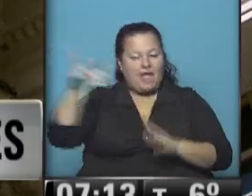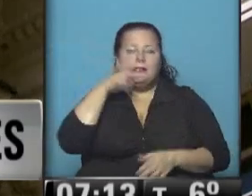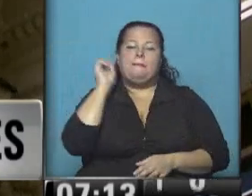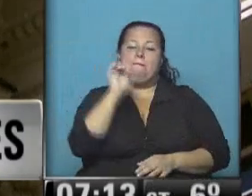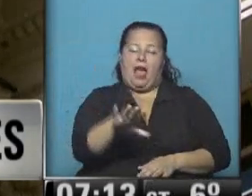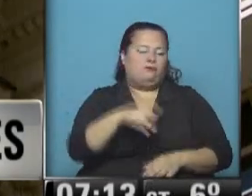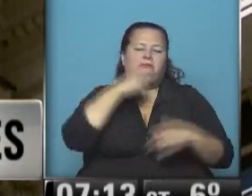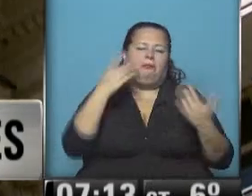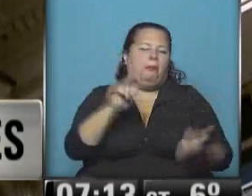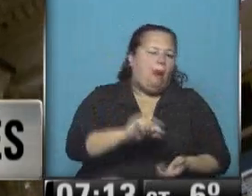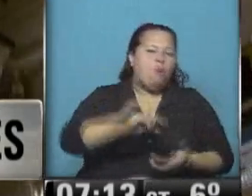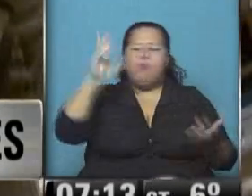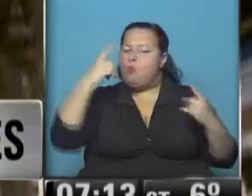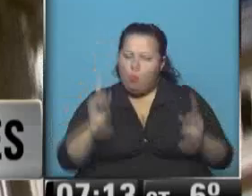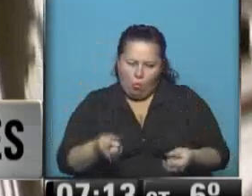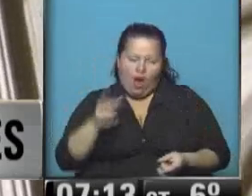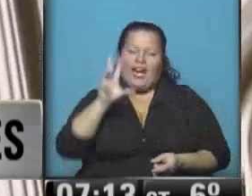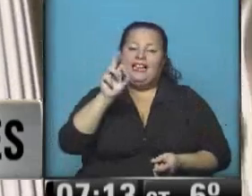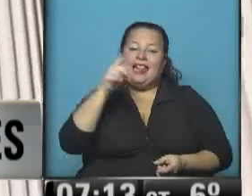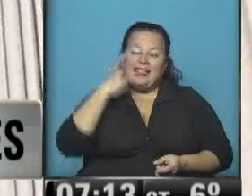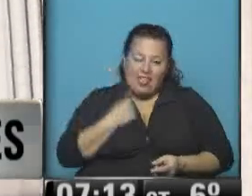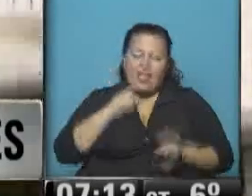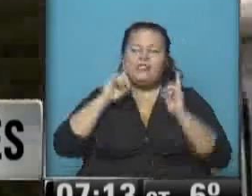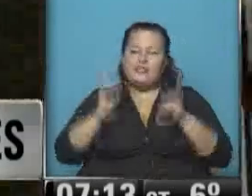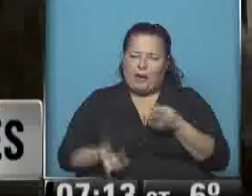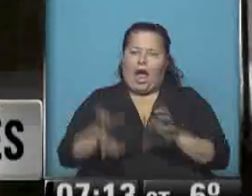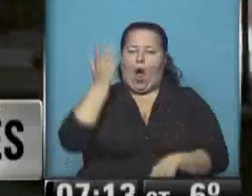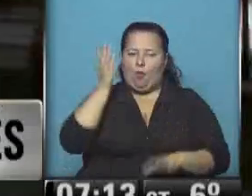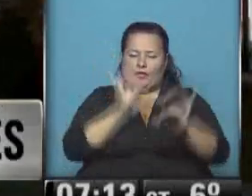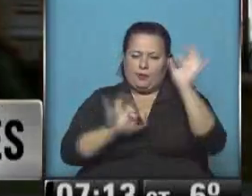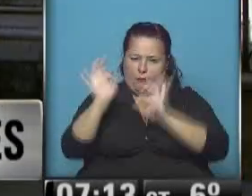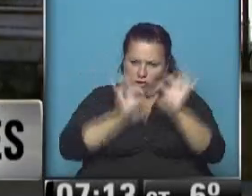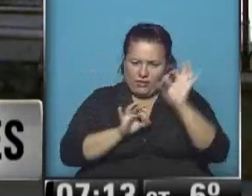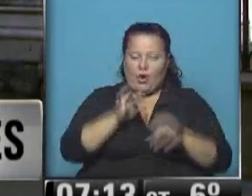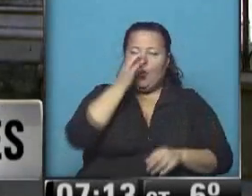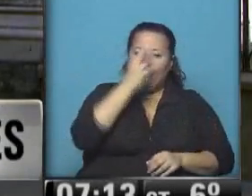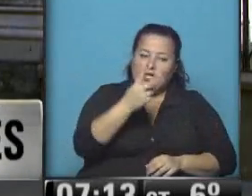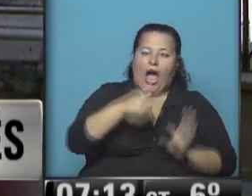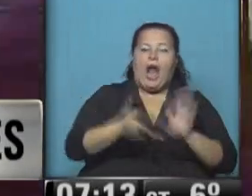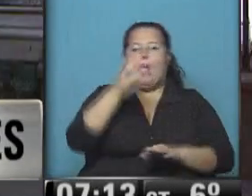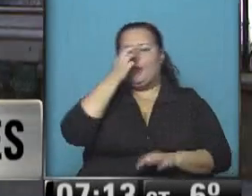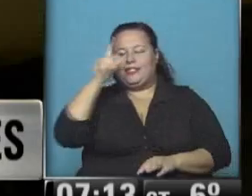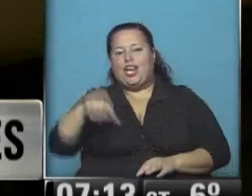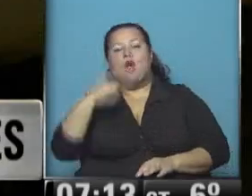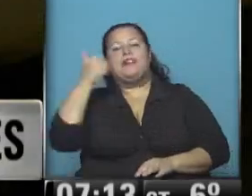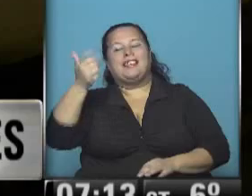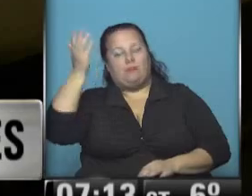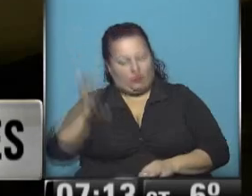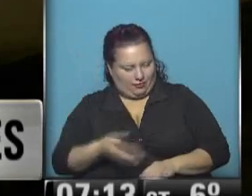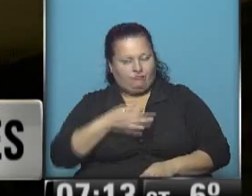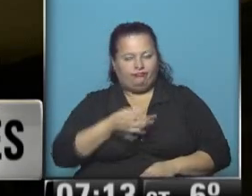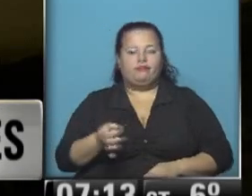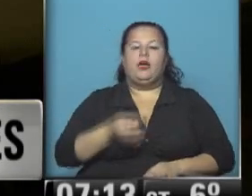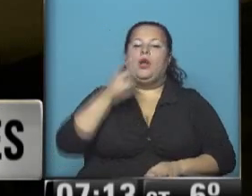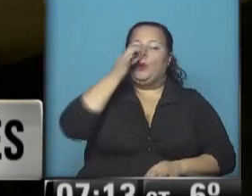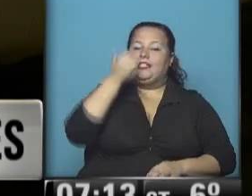dinero, lo que sea, poco o mucho, a 30 días, también tiene un aumento en la tasa de interés, pasa del 22 al 23%. 23,6% y